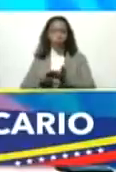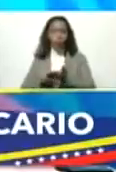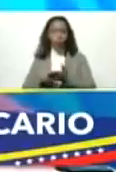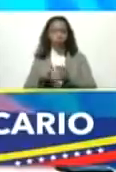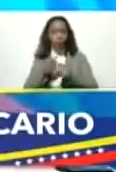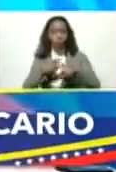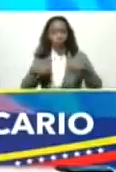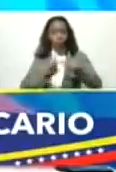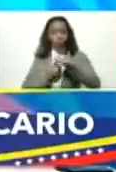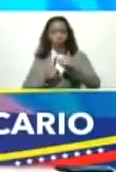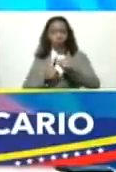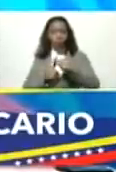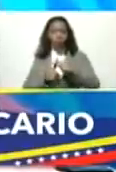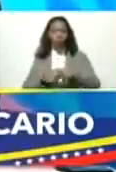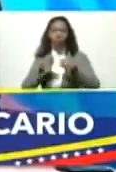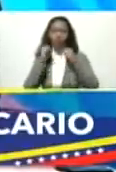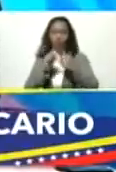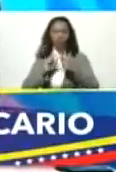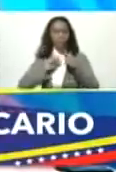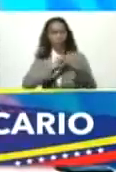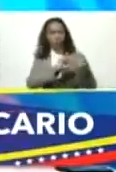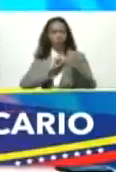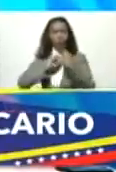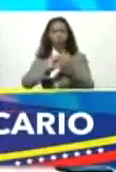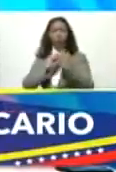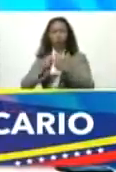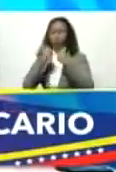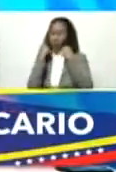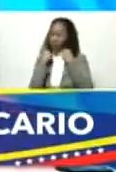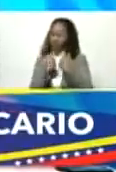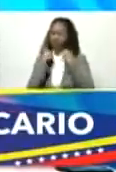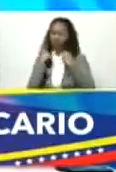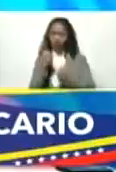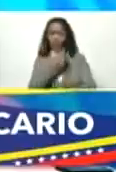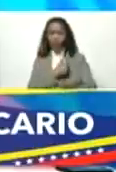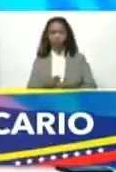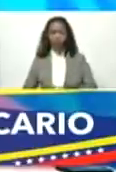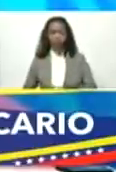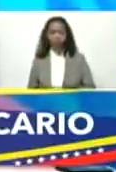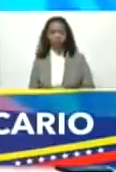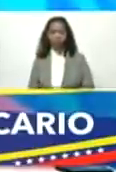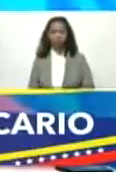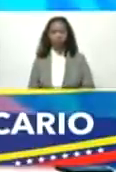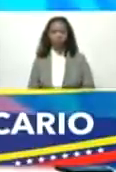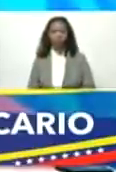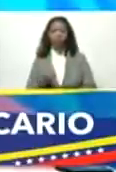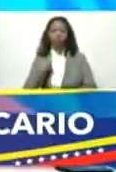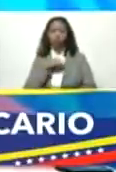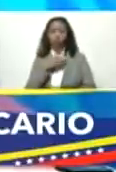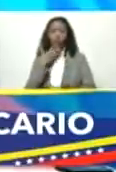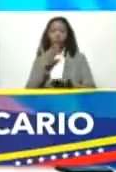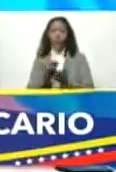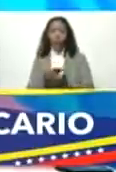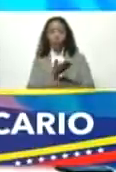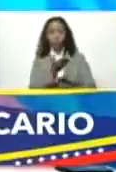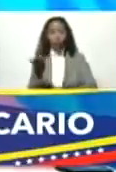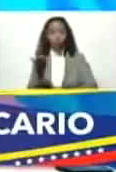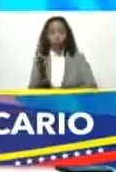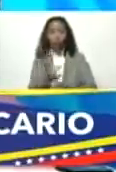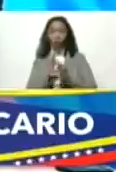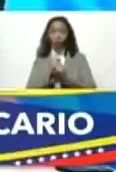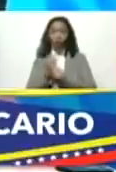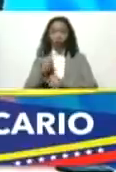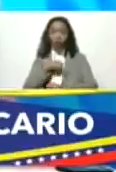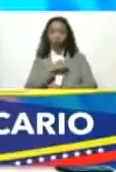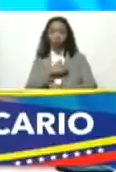muchos debates duros debates muy duros presidente y lo que le pedimos a ustedes era confiar en